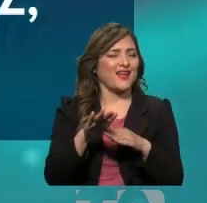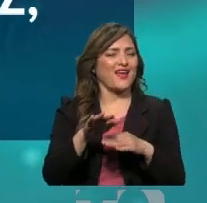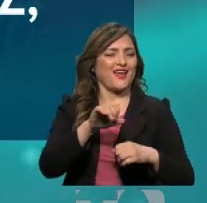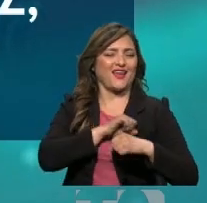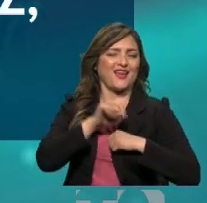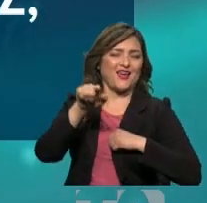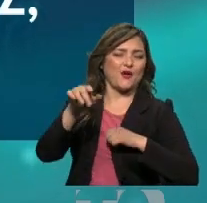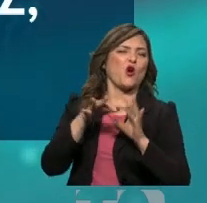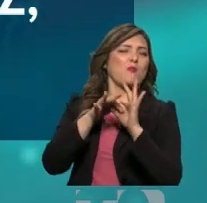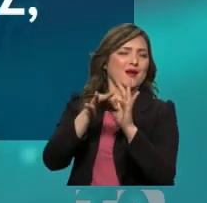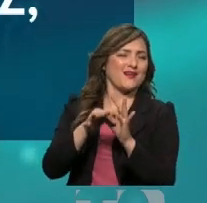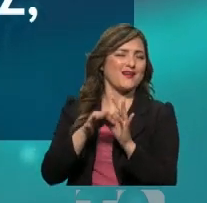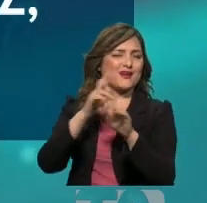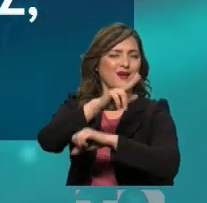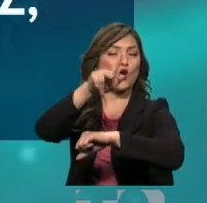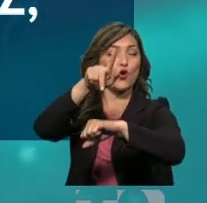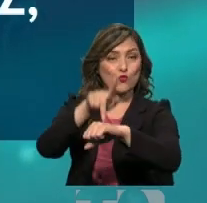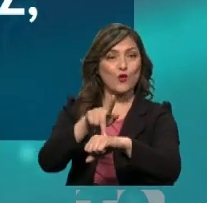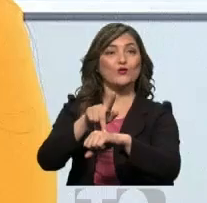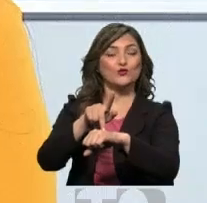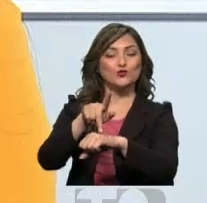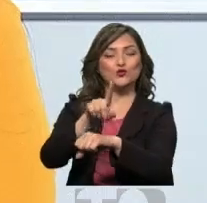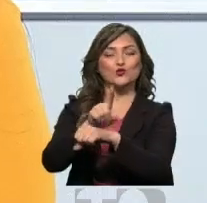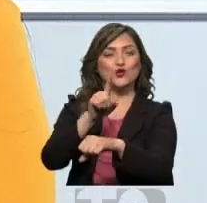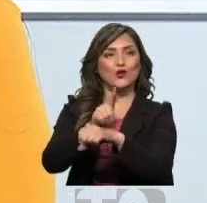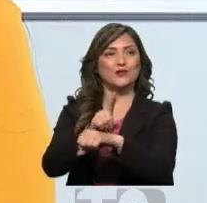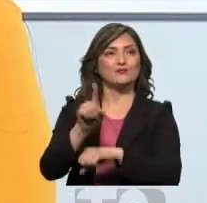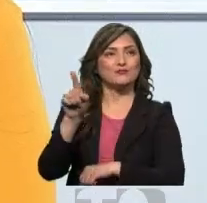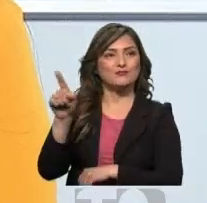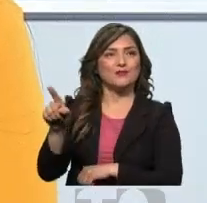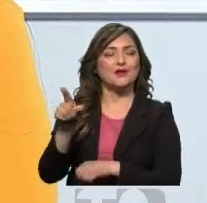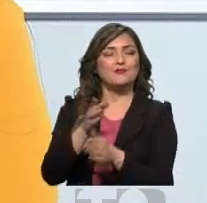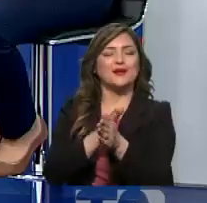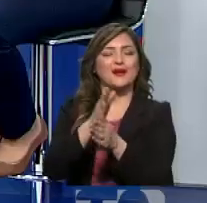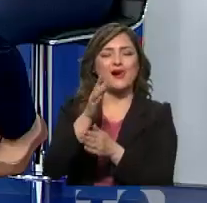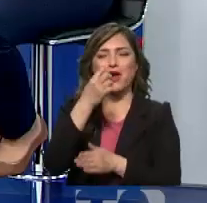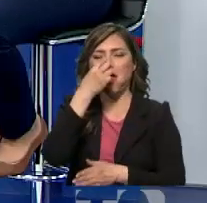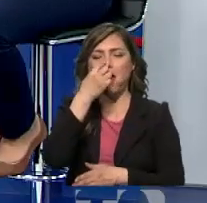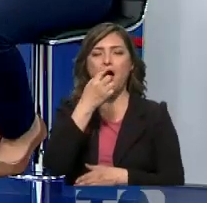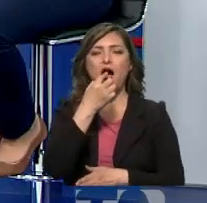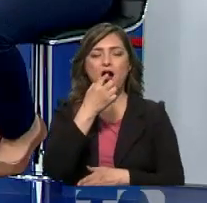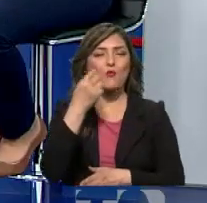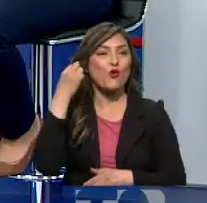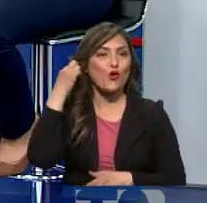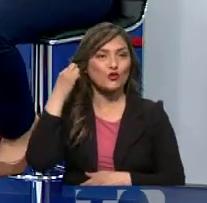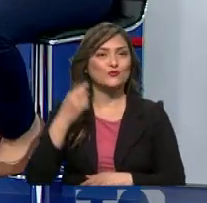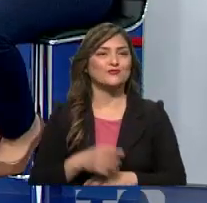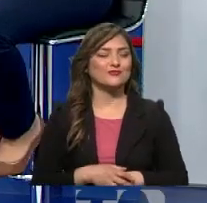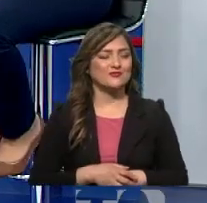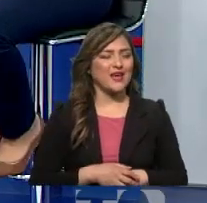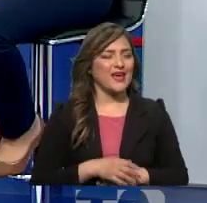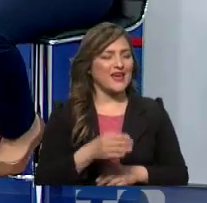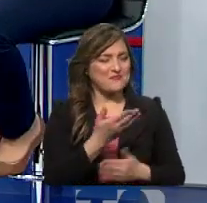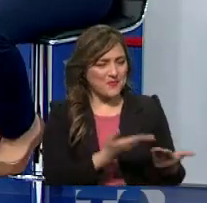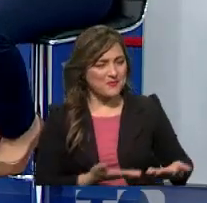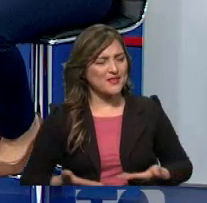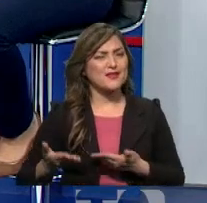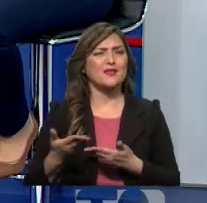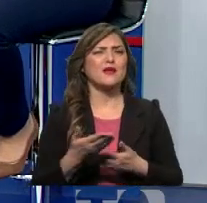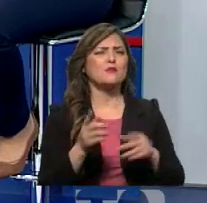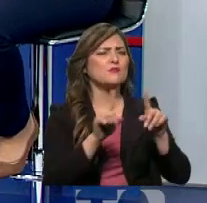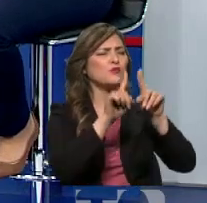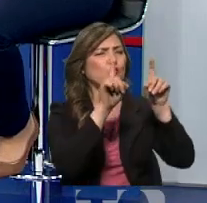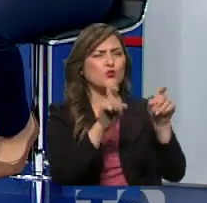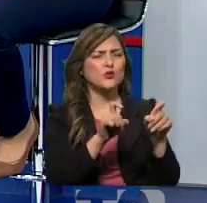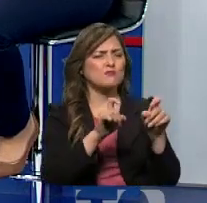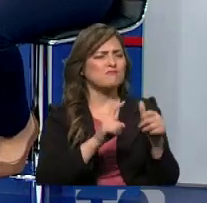doctora Valeria Barreto, es especialista en otorrinolaringología para que nos explique lo relacionado a este tema. Bienvenida, Valeria, cuéntanos cuáles son los síntomas y